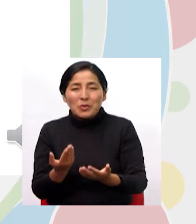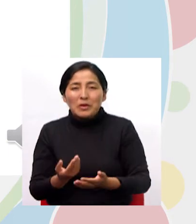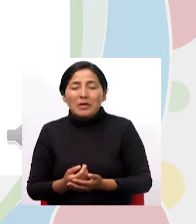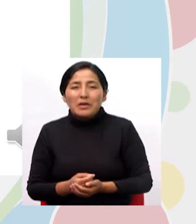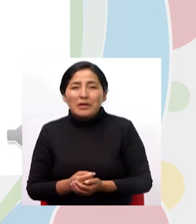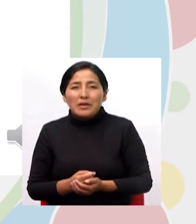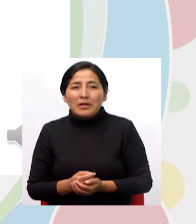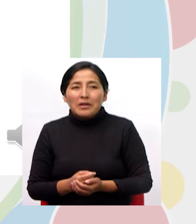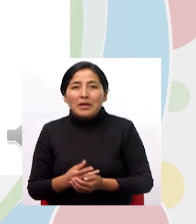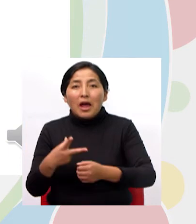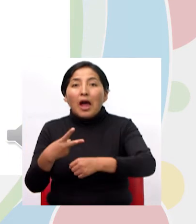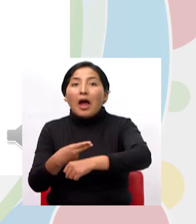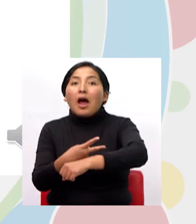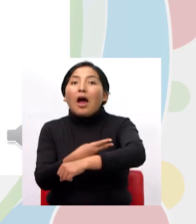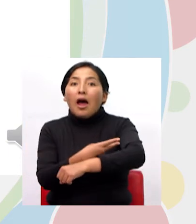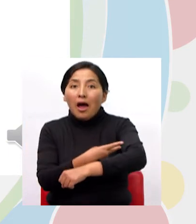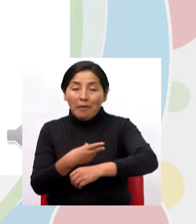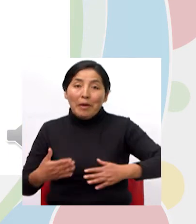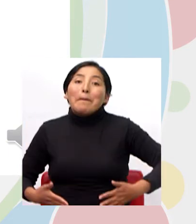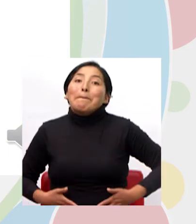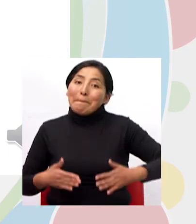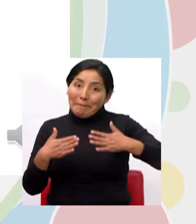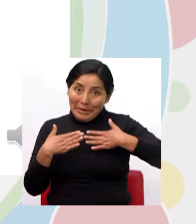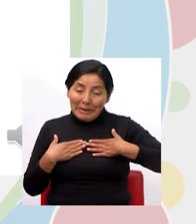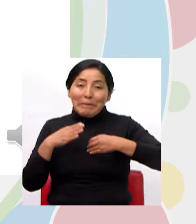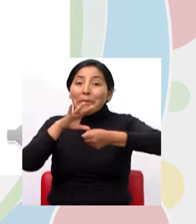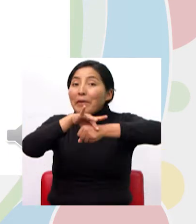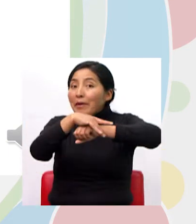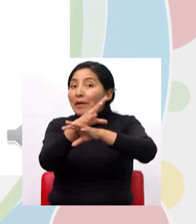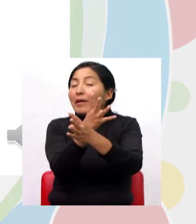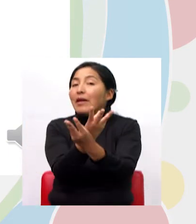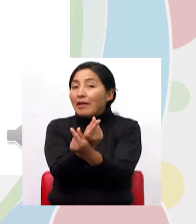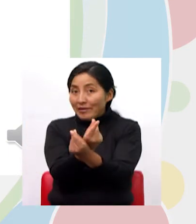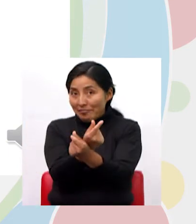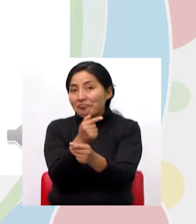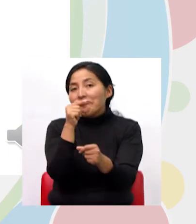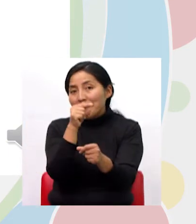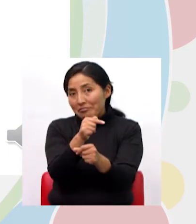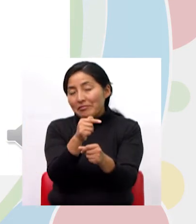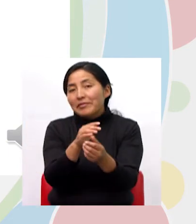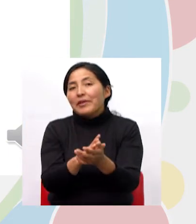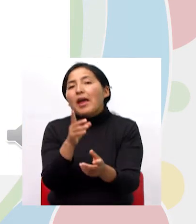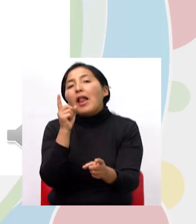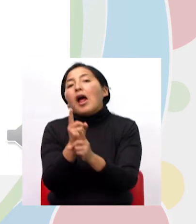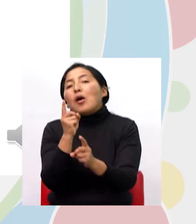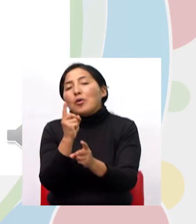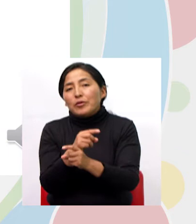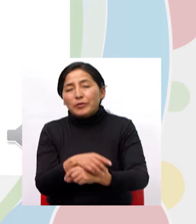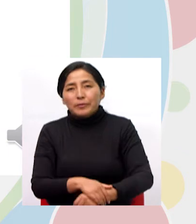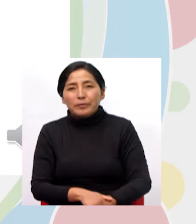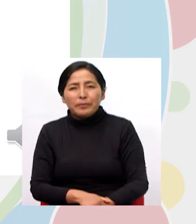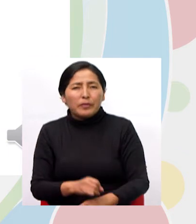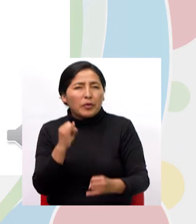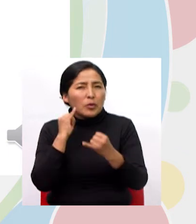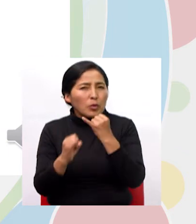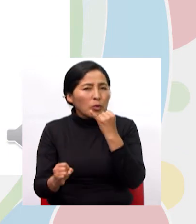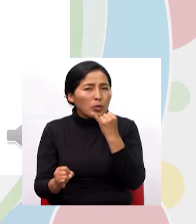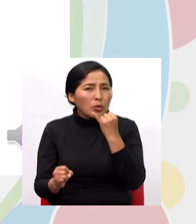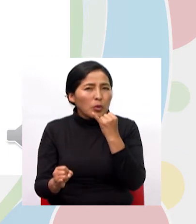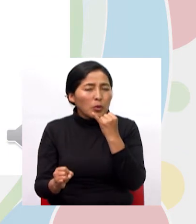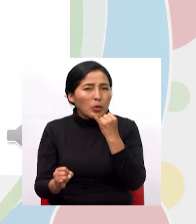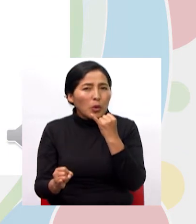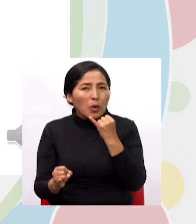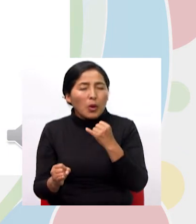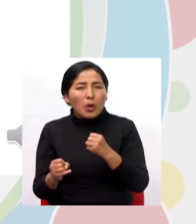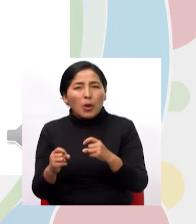la oveja sí corresponde a la clase terrestre esa es la respuesta correcta y por último vámonos